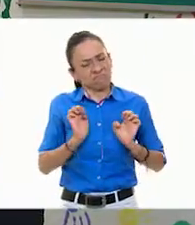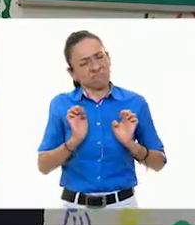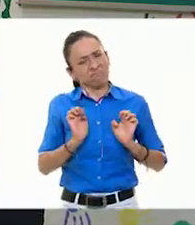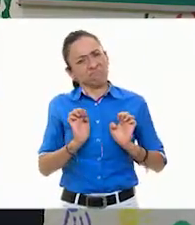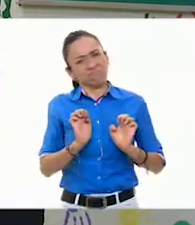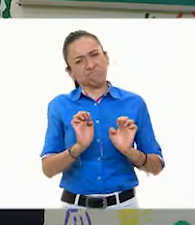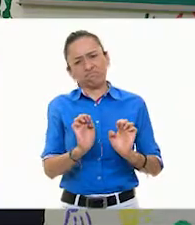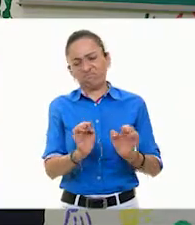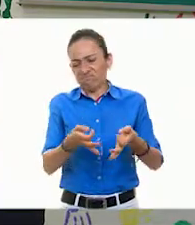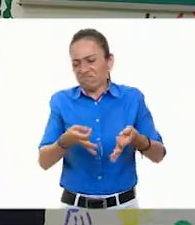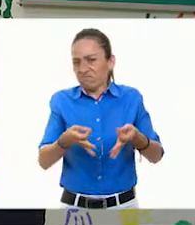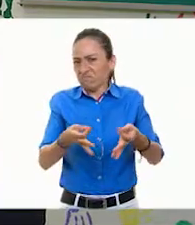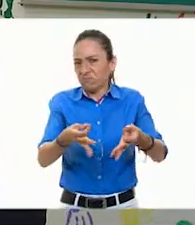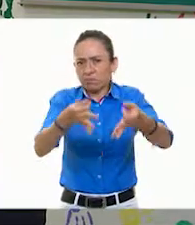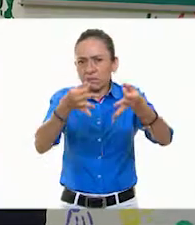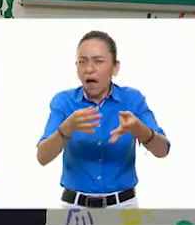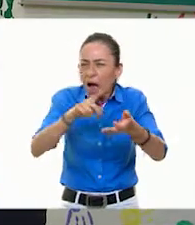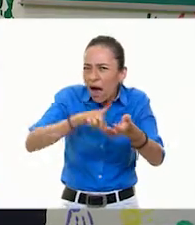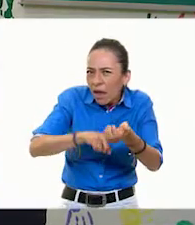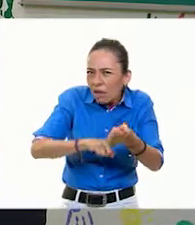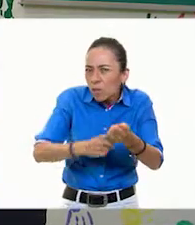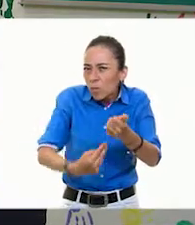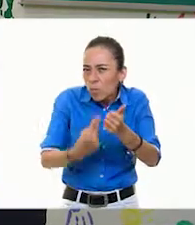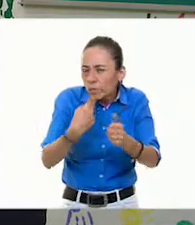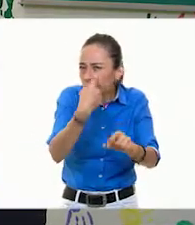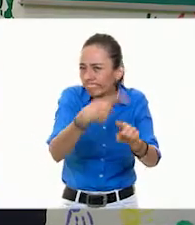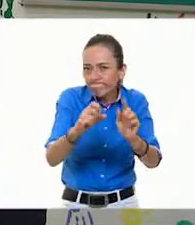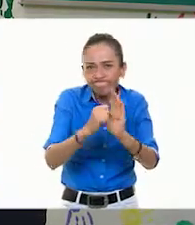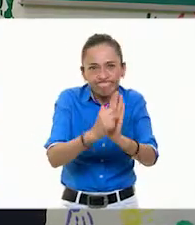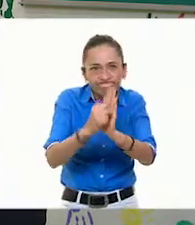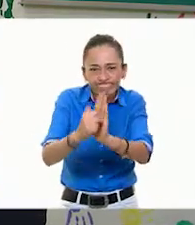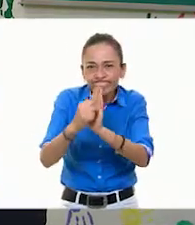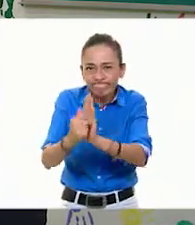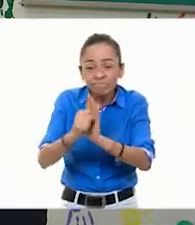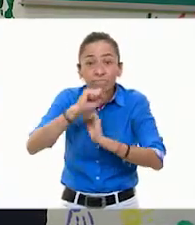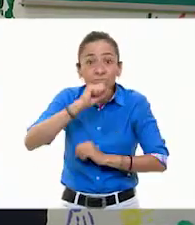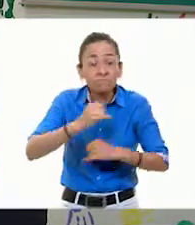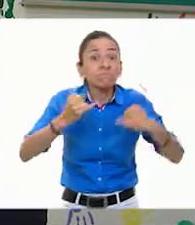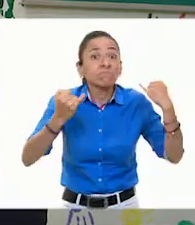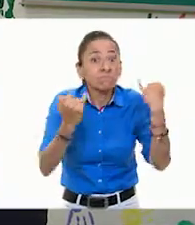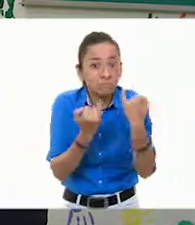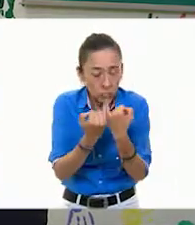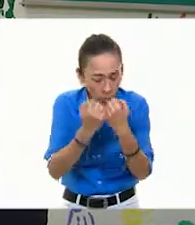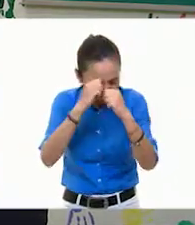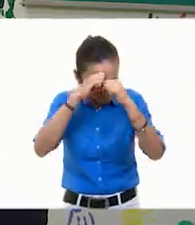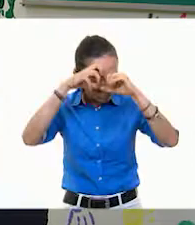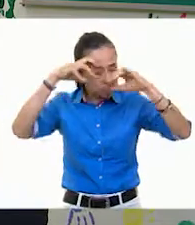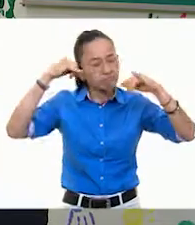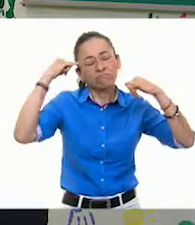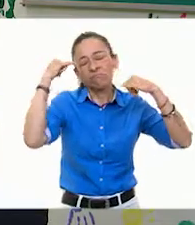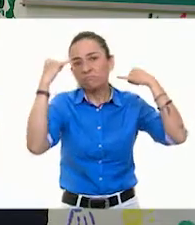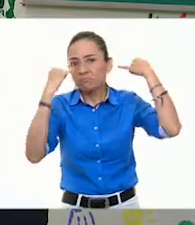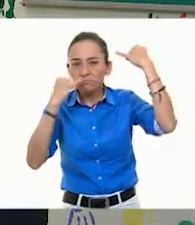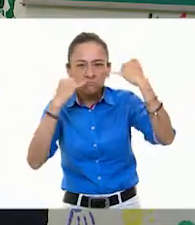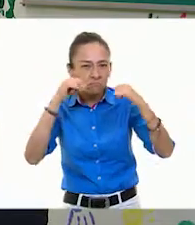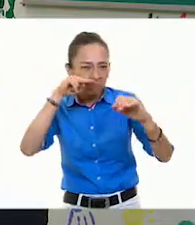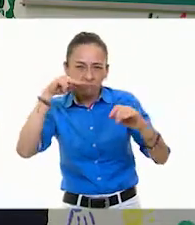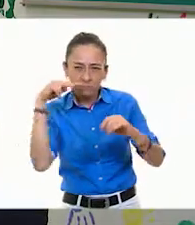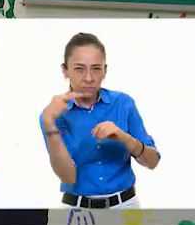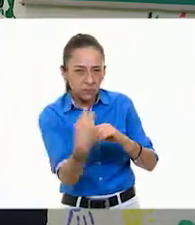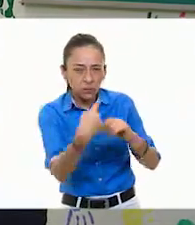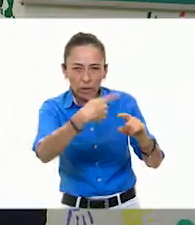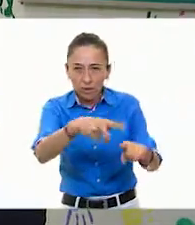muy lleno de símbolos y de una enorme cosmogonía, como bien lo mencionan, pero también de paciencia y de larga